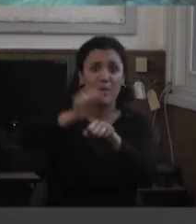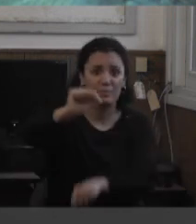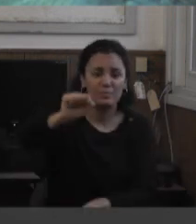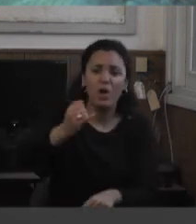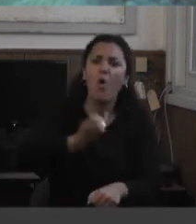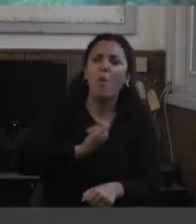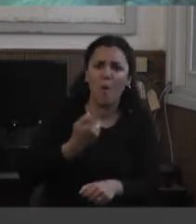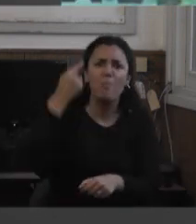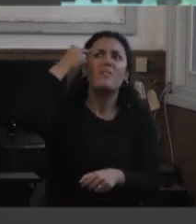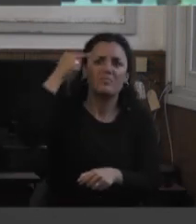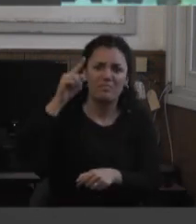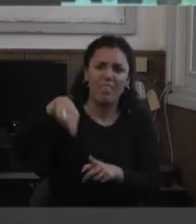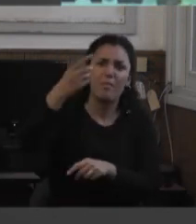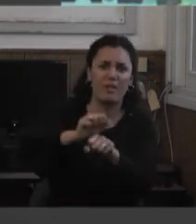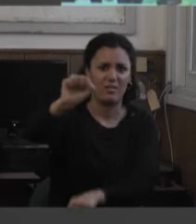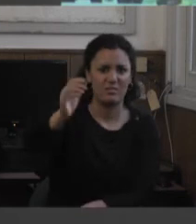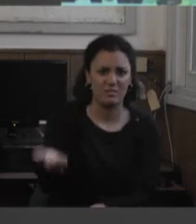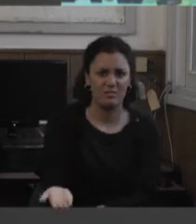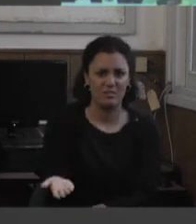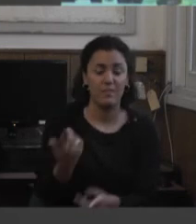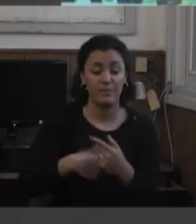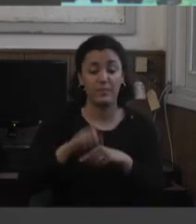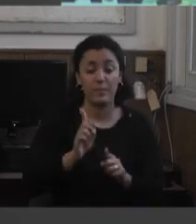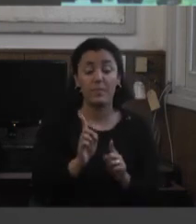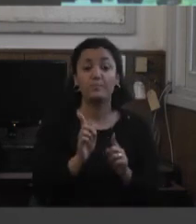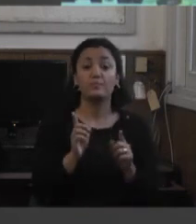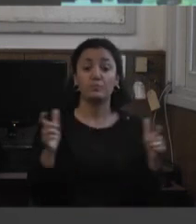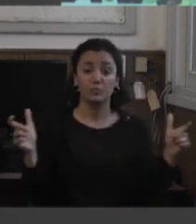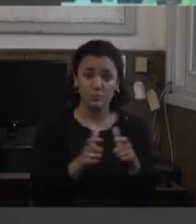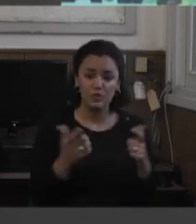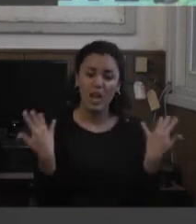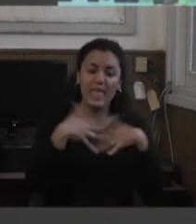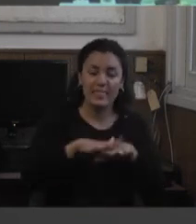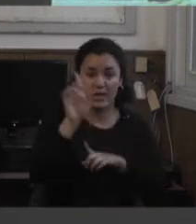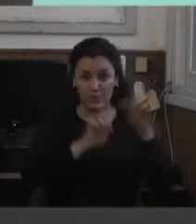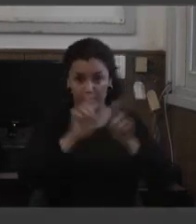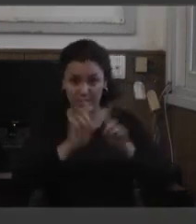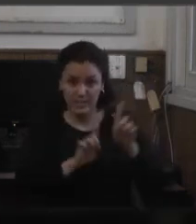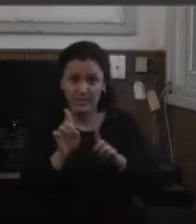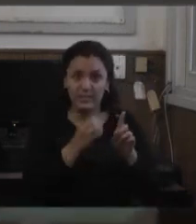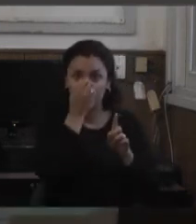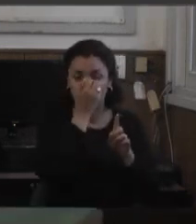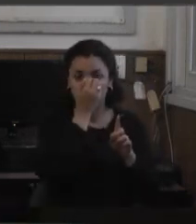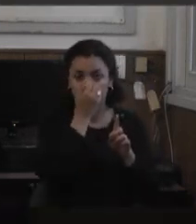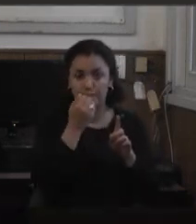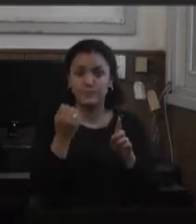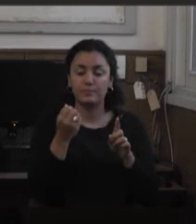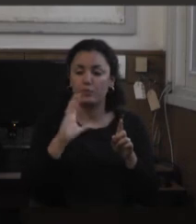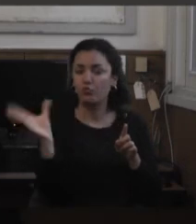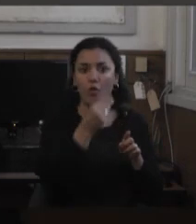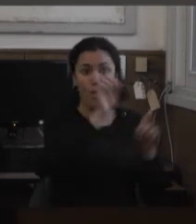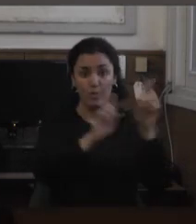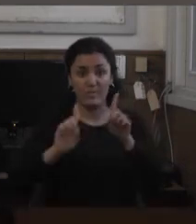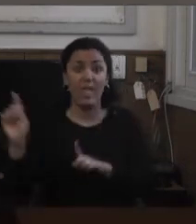egresan de ahí en relación a la comisión interuniversitaria que está formada por todas las universidades